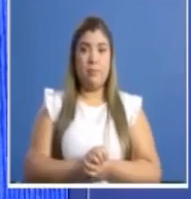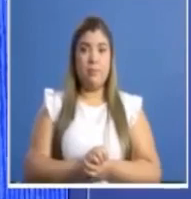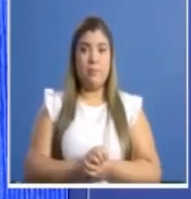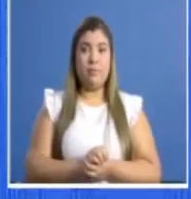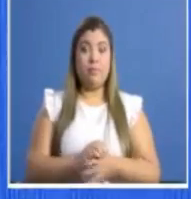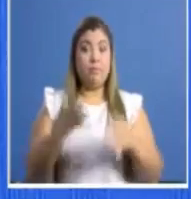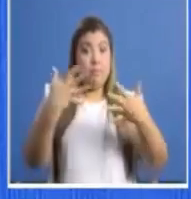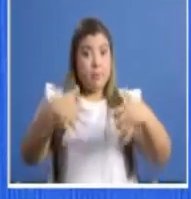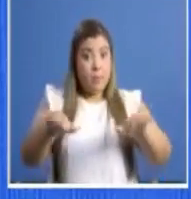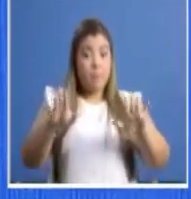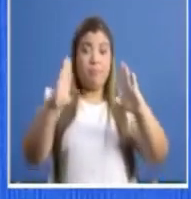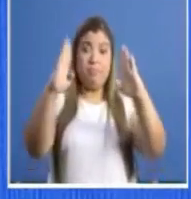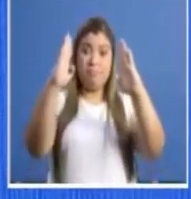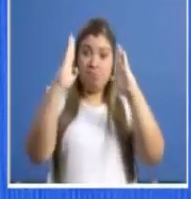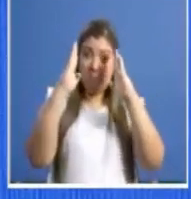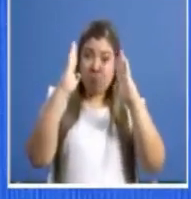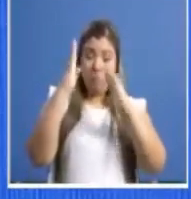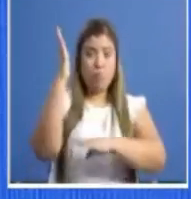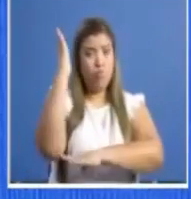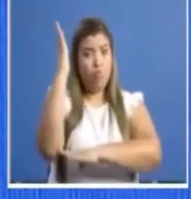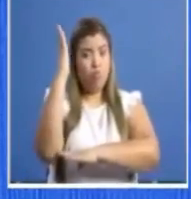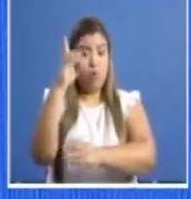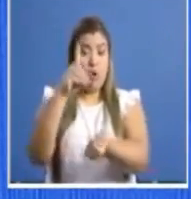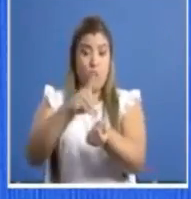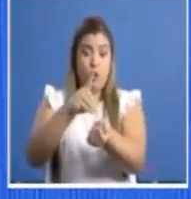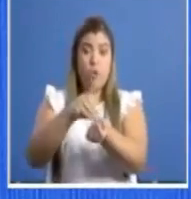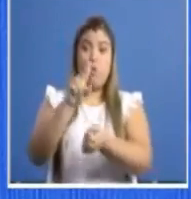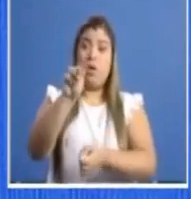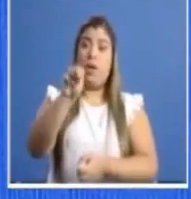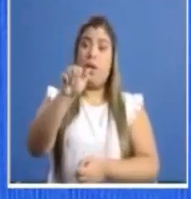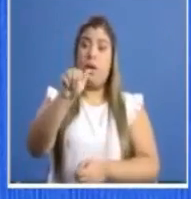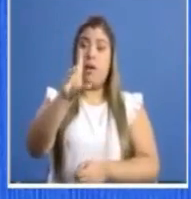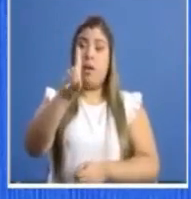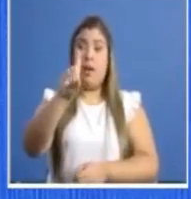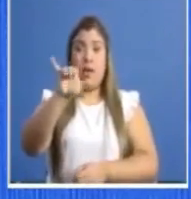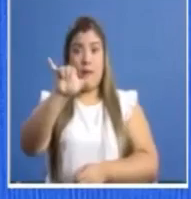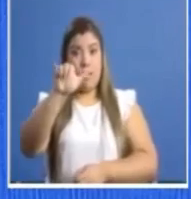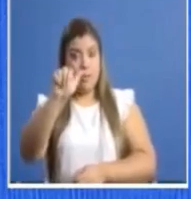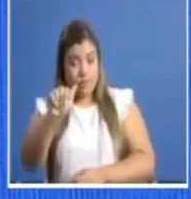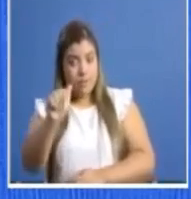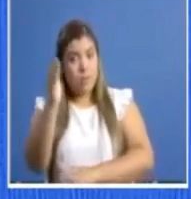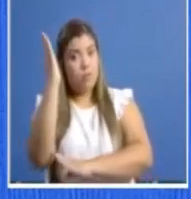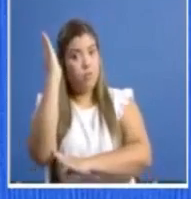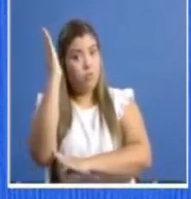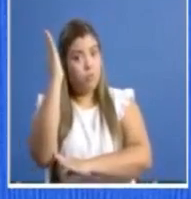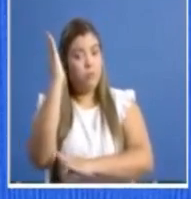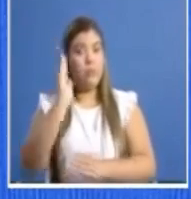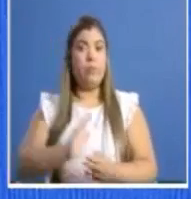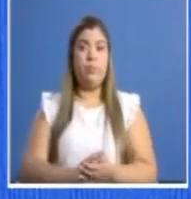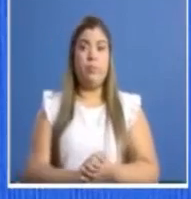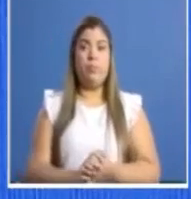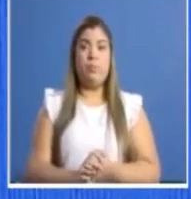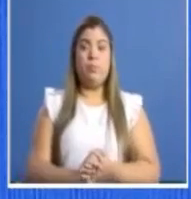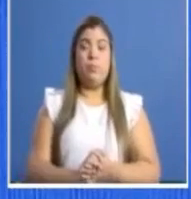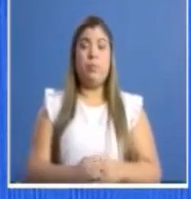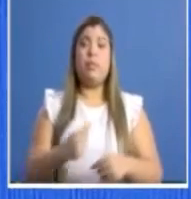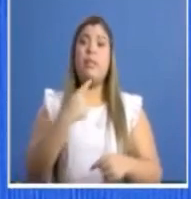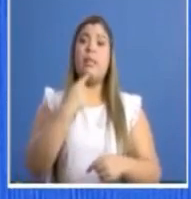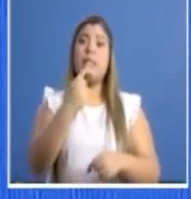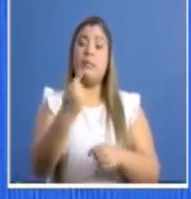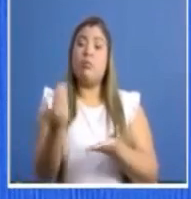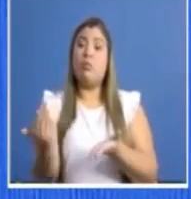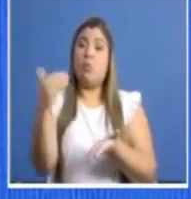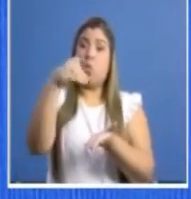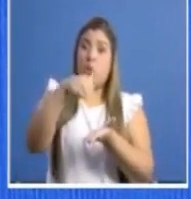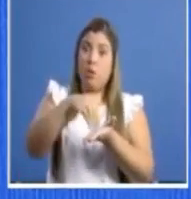Luego de escuchar las palabras de la doctora Nadia Porcel, directora general de Salud del Ministerio de Salud, les reiteramos,